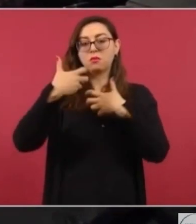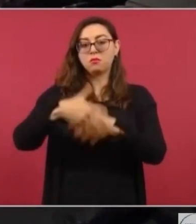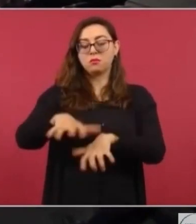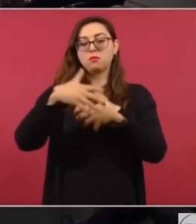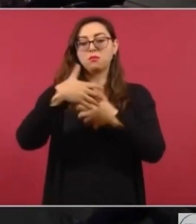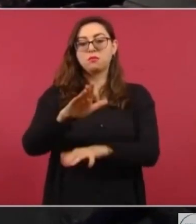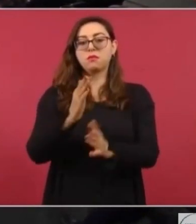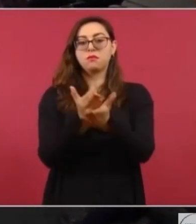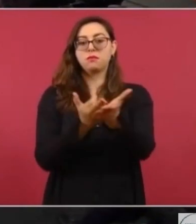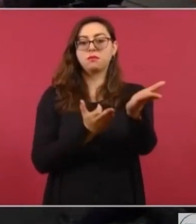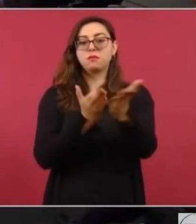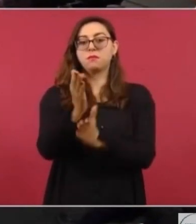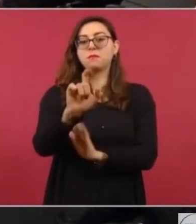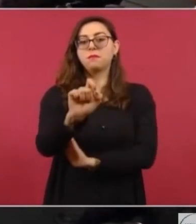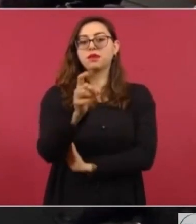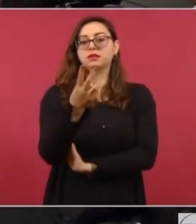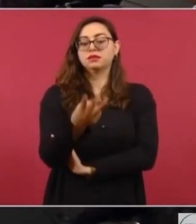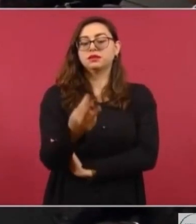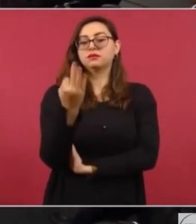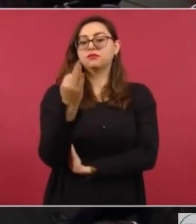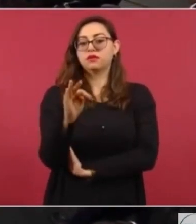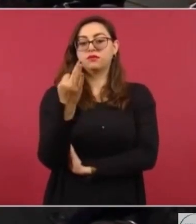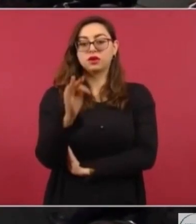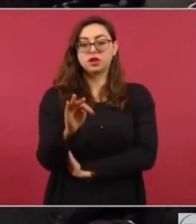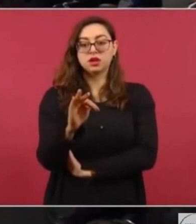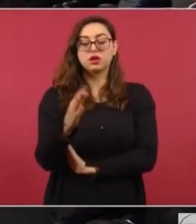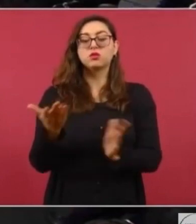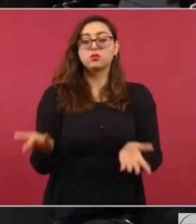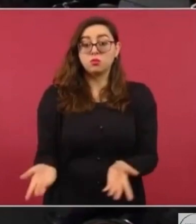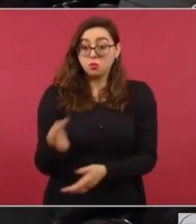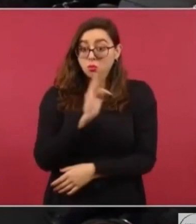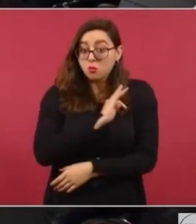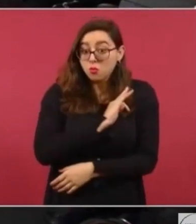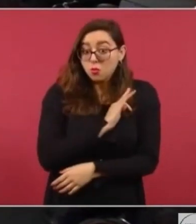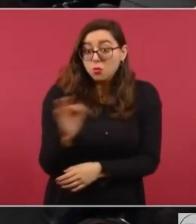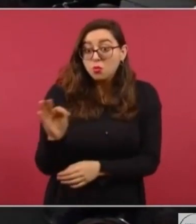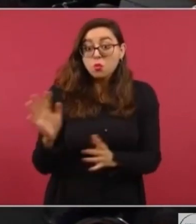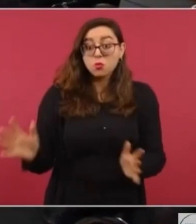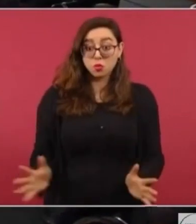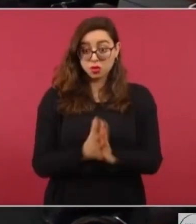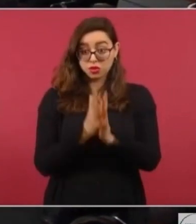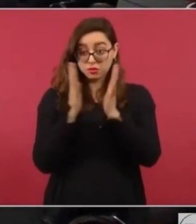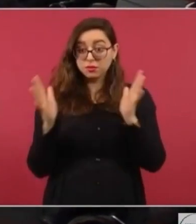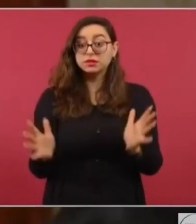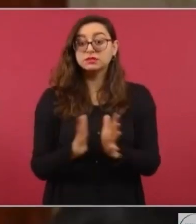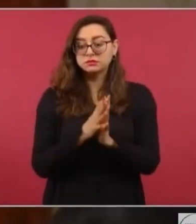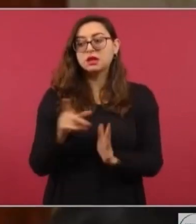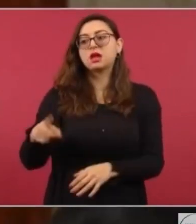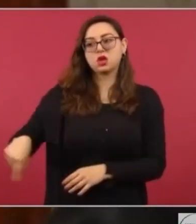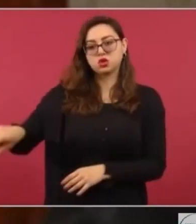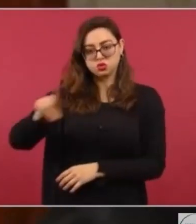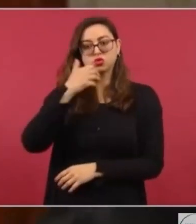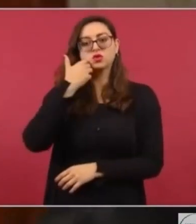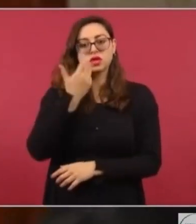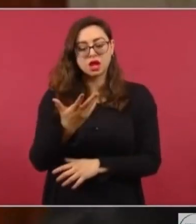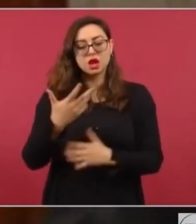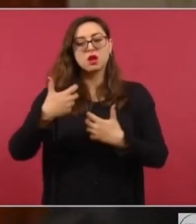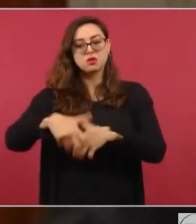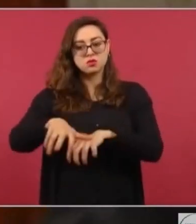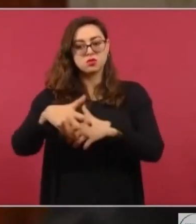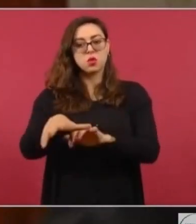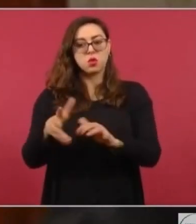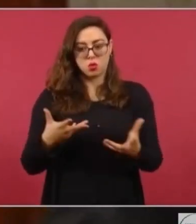lealtad del 23 de febrero, luctuoso. Si es que hubiese espacio para ellos, quieren coadyuvar con el